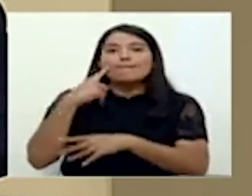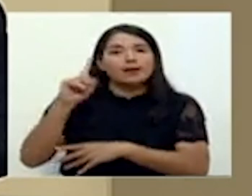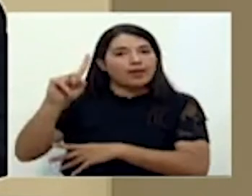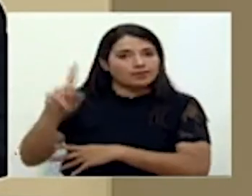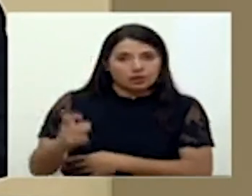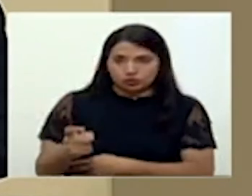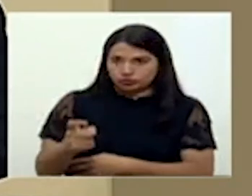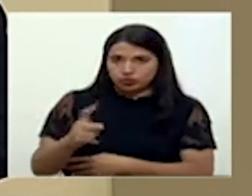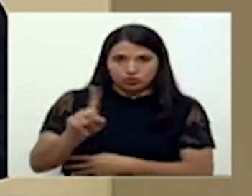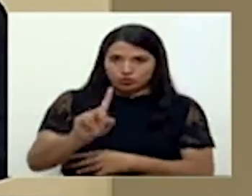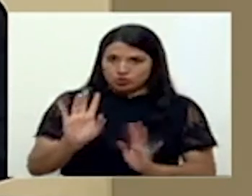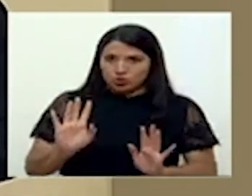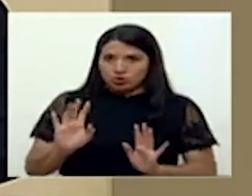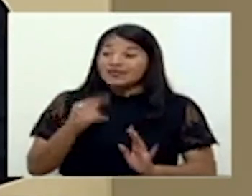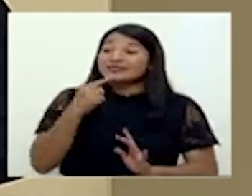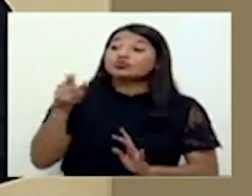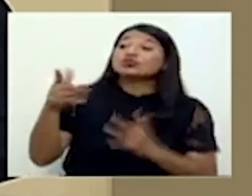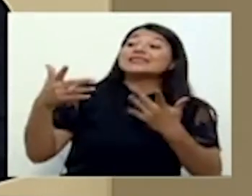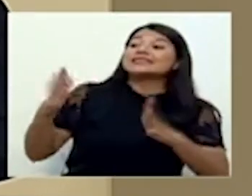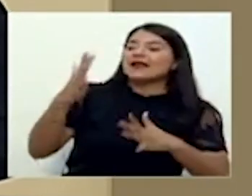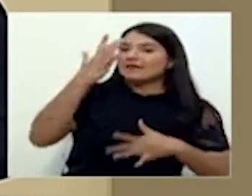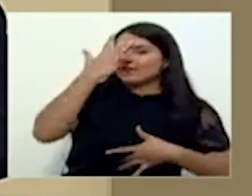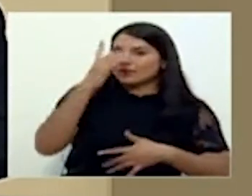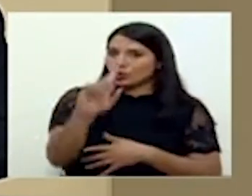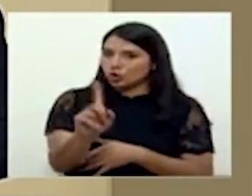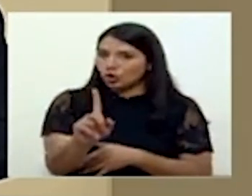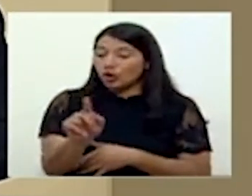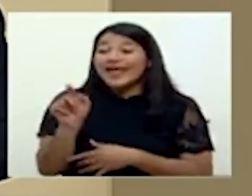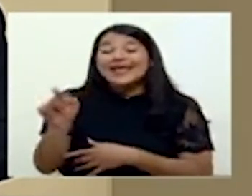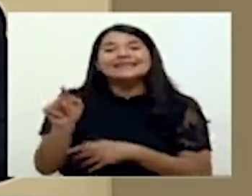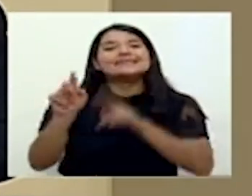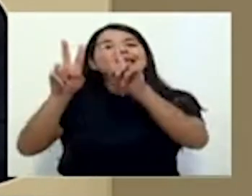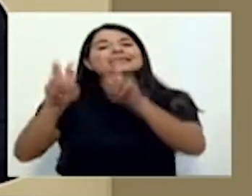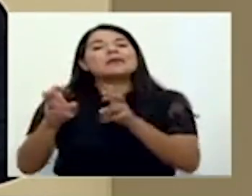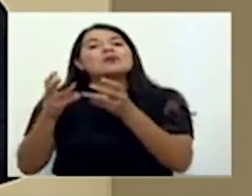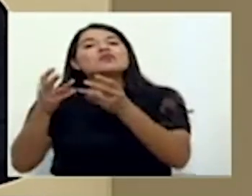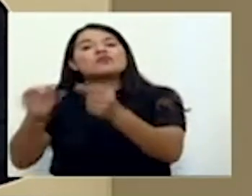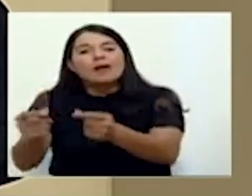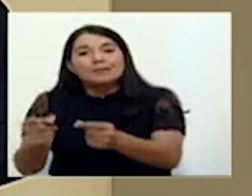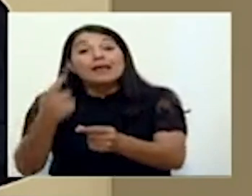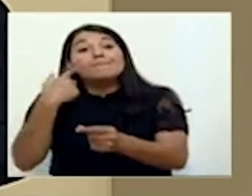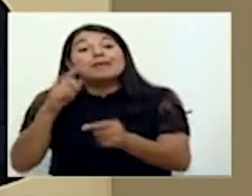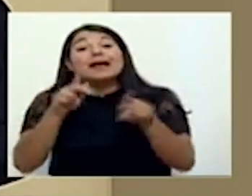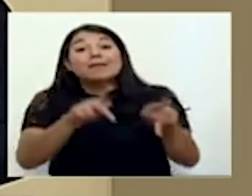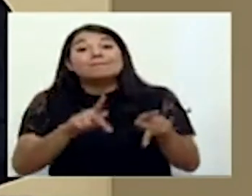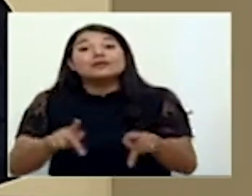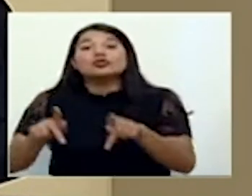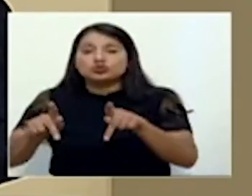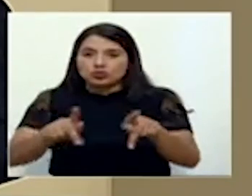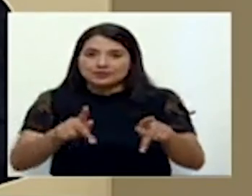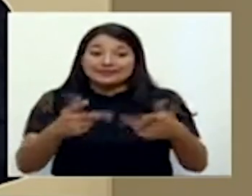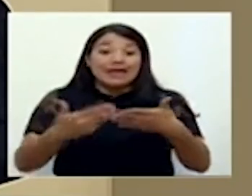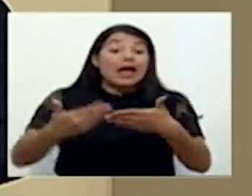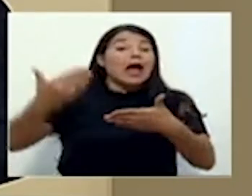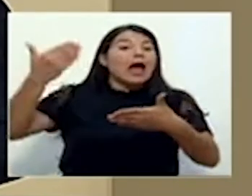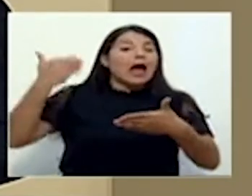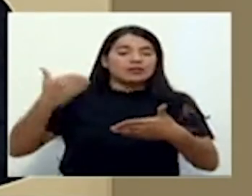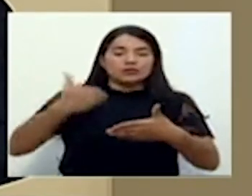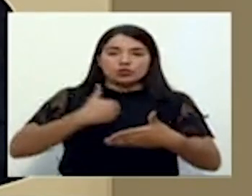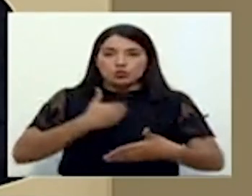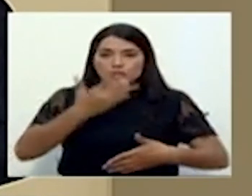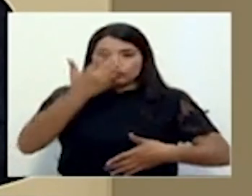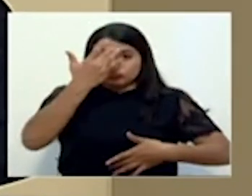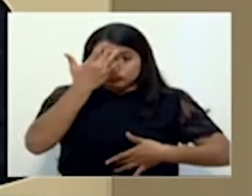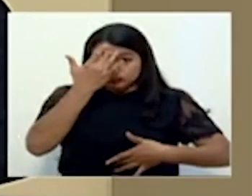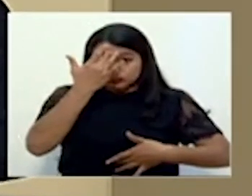está en este momento con infección, es cuando ya ha superado la infección justamente que ya empiezan a hacerse positivas. Entonces, nosotros ya hemos